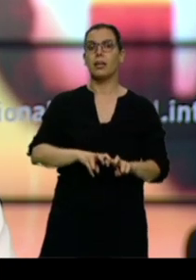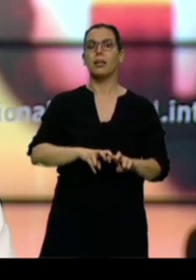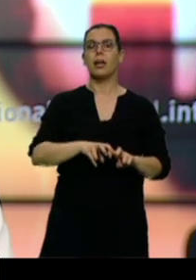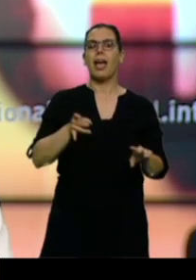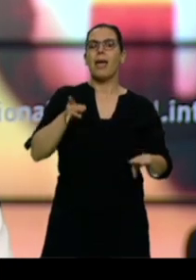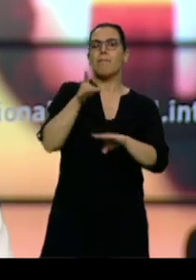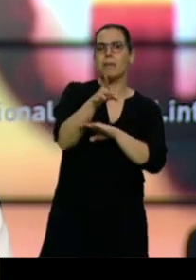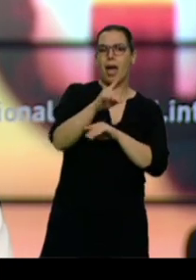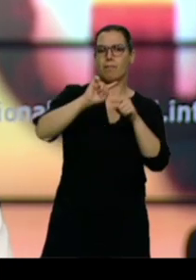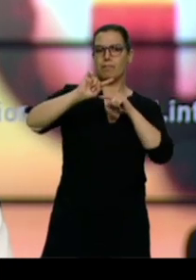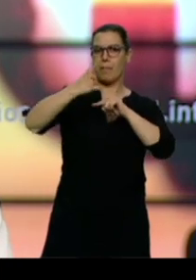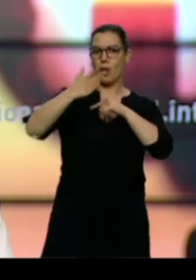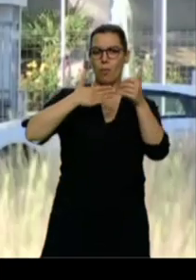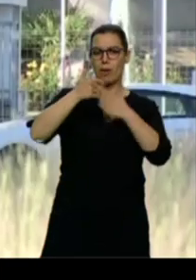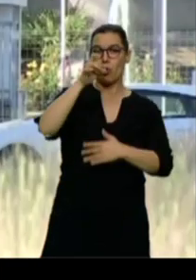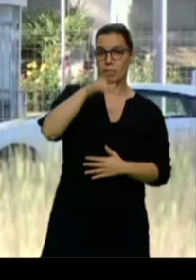laboral por este asunto.